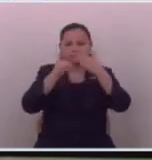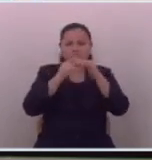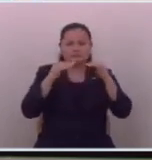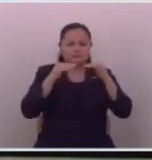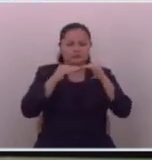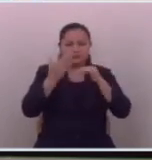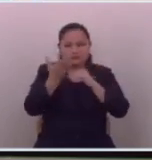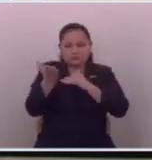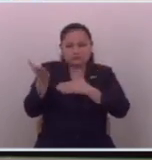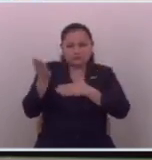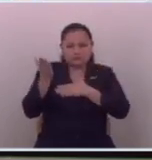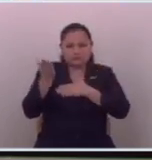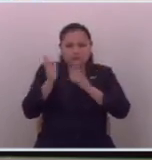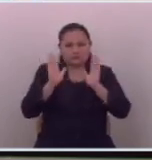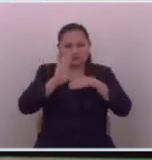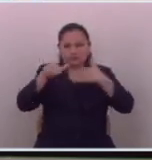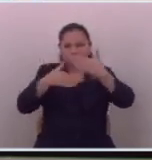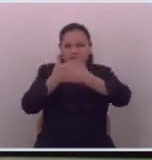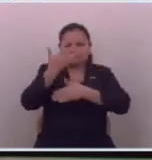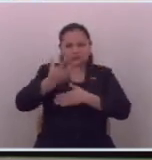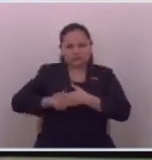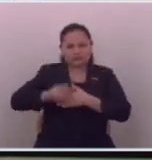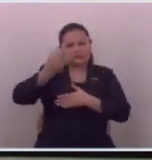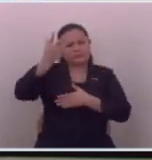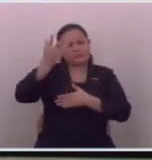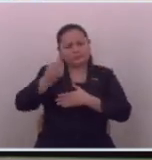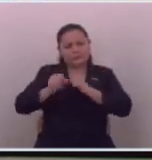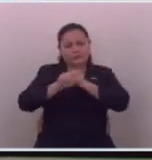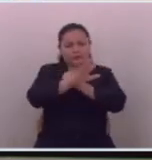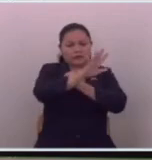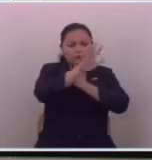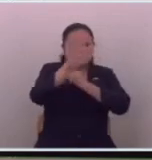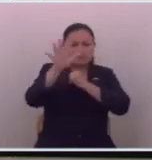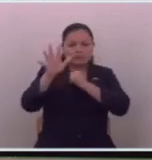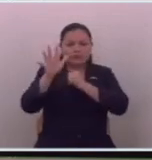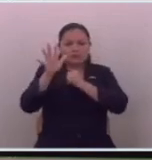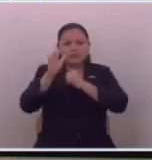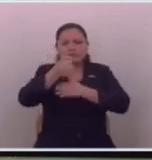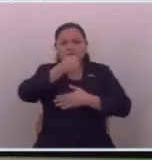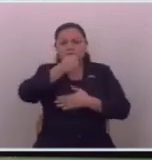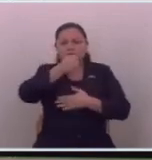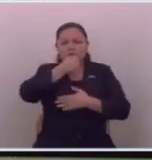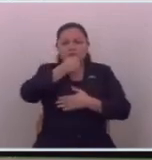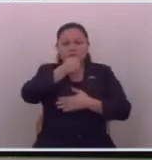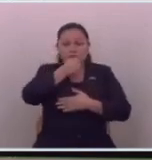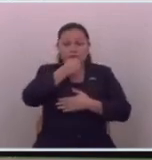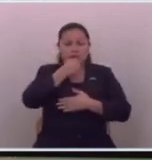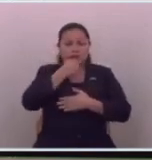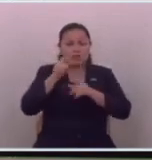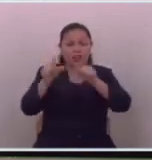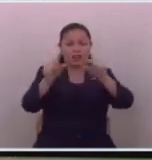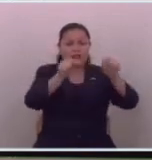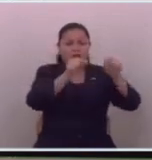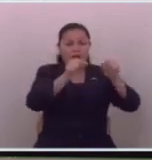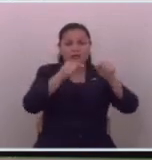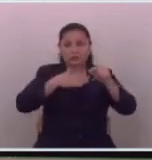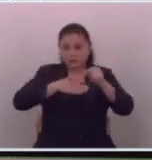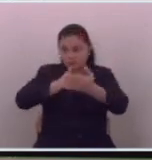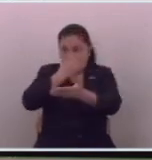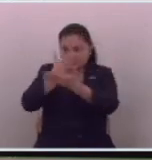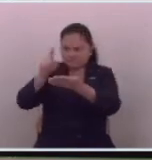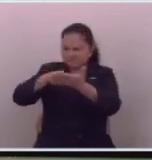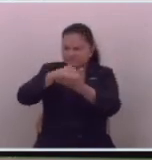también y no todos los días sacan sendos reportajes y quien los ha llegado a censurar